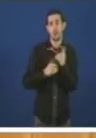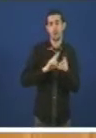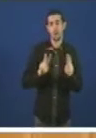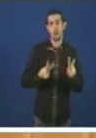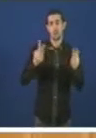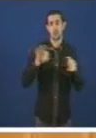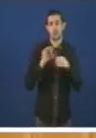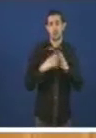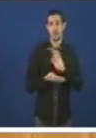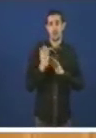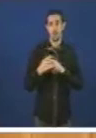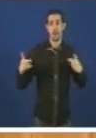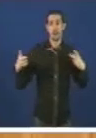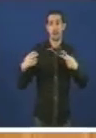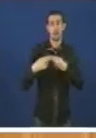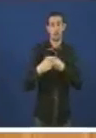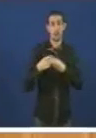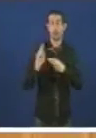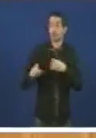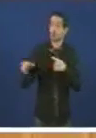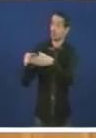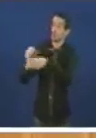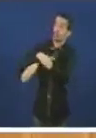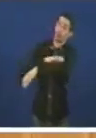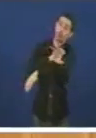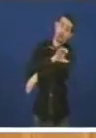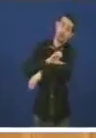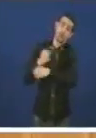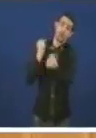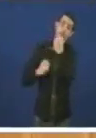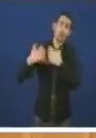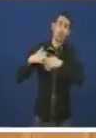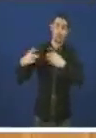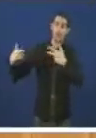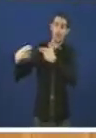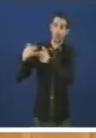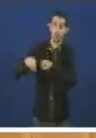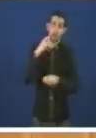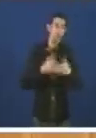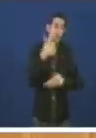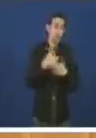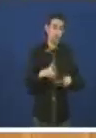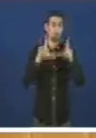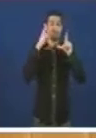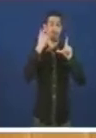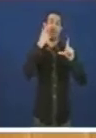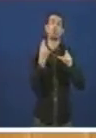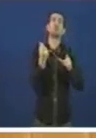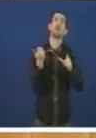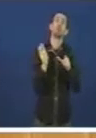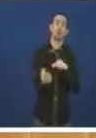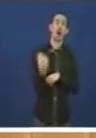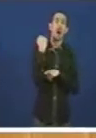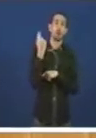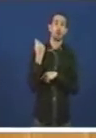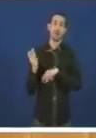postos ao recorte que recorten ao consellero de economía e industria xa poden vostedes salir por páginas de periódico ou que van a forrar en salario xa xa xa